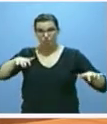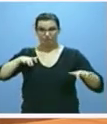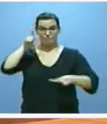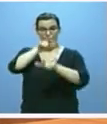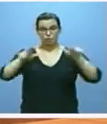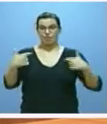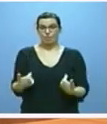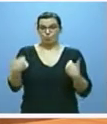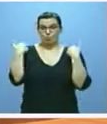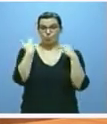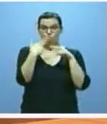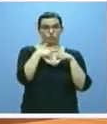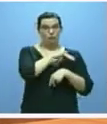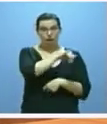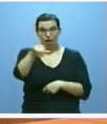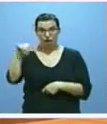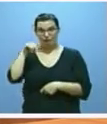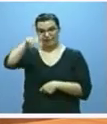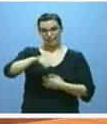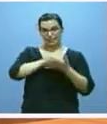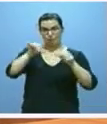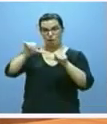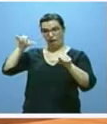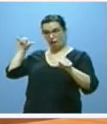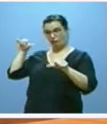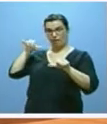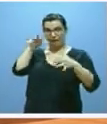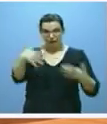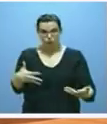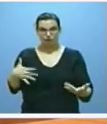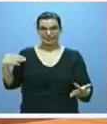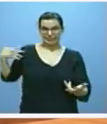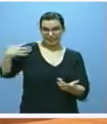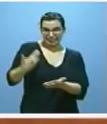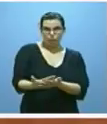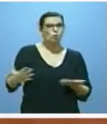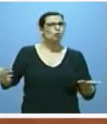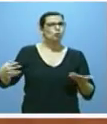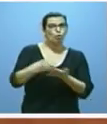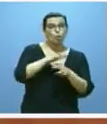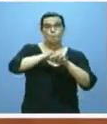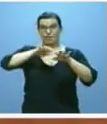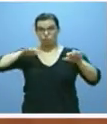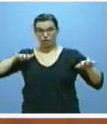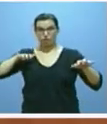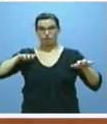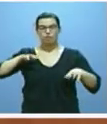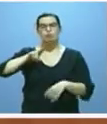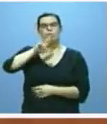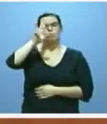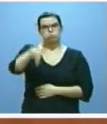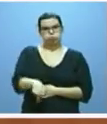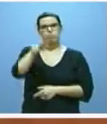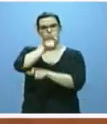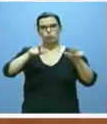responsables políticos que ha tenido y tiene Castilla y León en todos estos años han sido y son unos